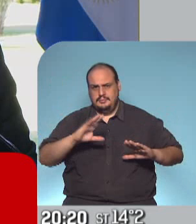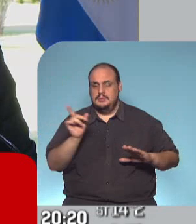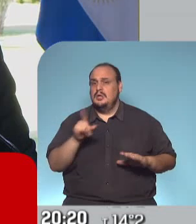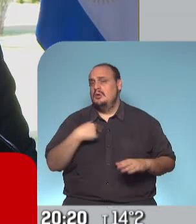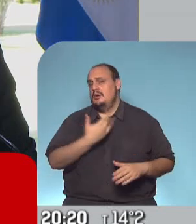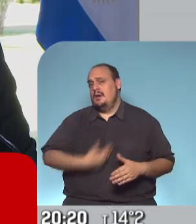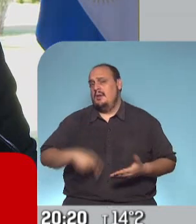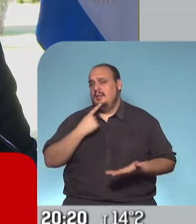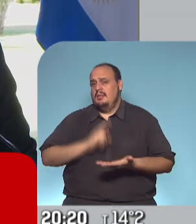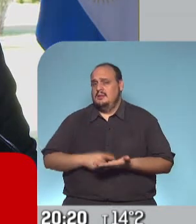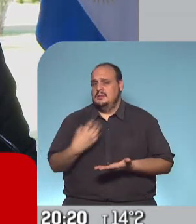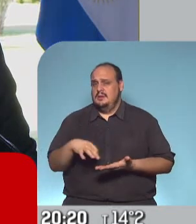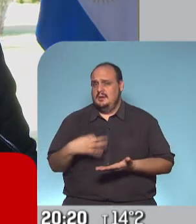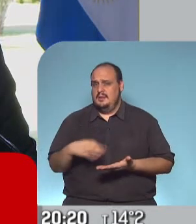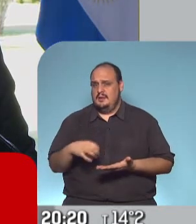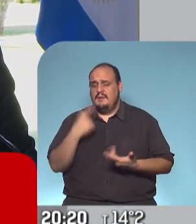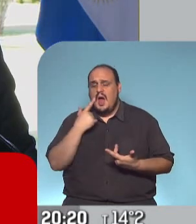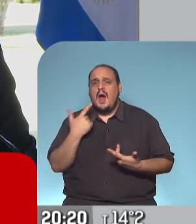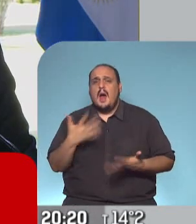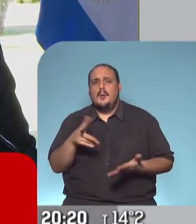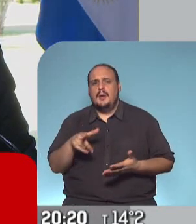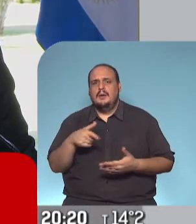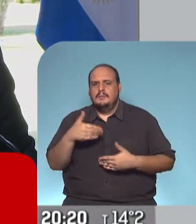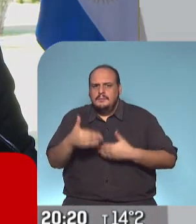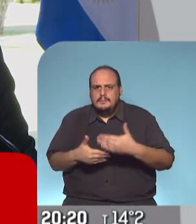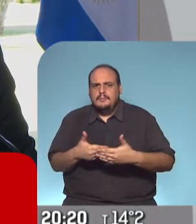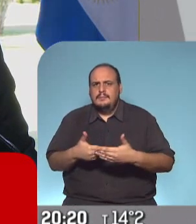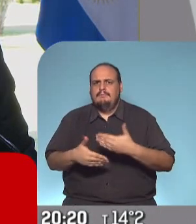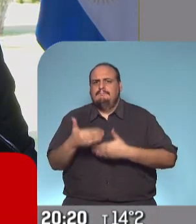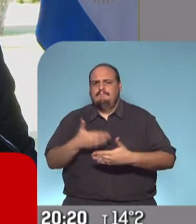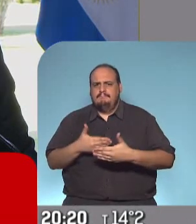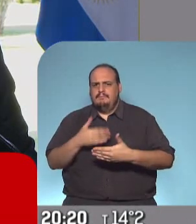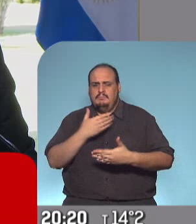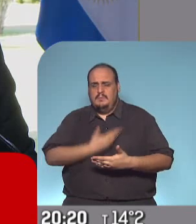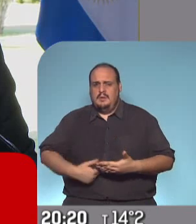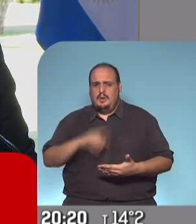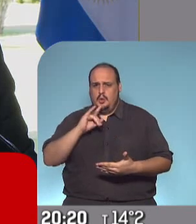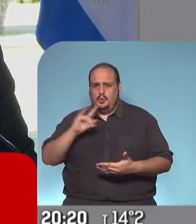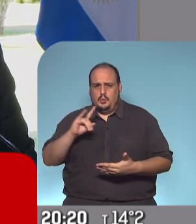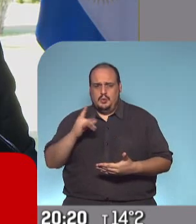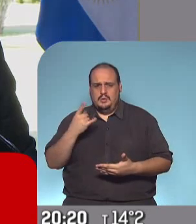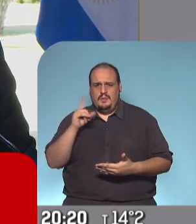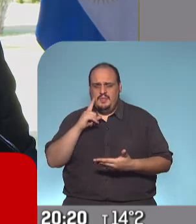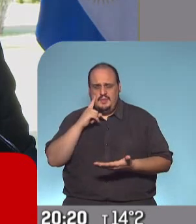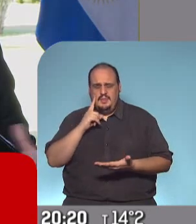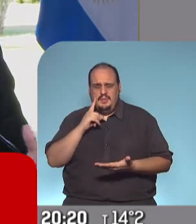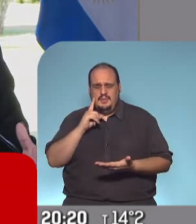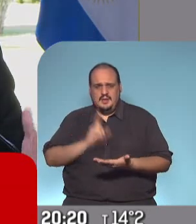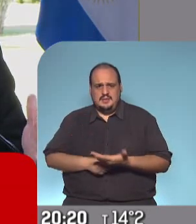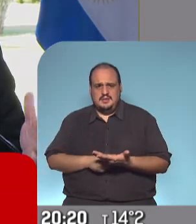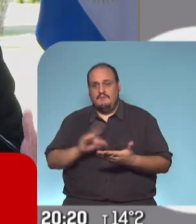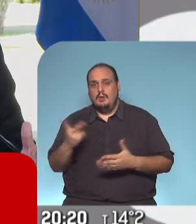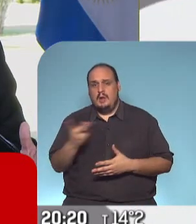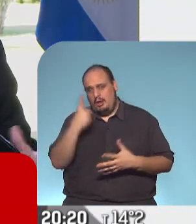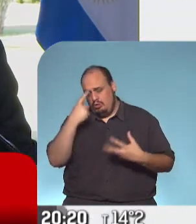definir tiene que definir cuando se van haciendo estos pasos volver atrás avanzar un poco para que sea una política coordinada y no entremos en un